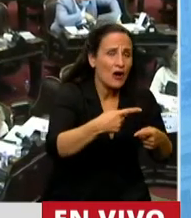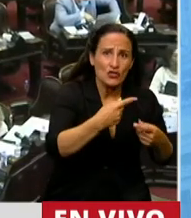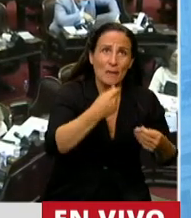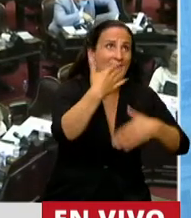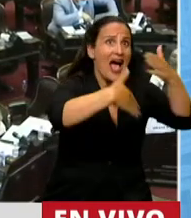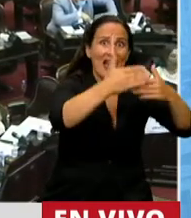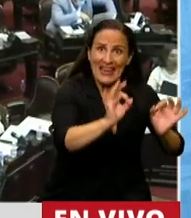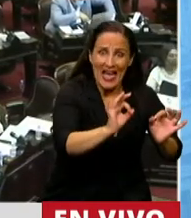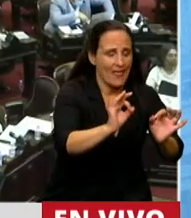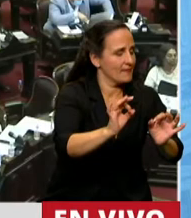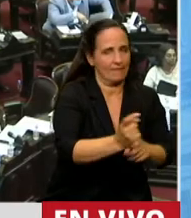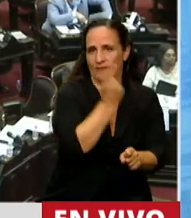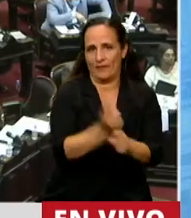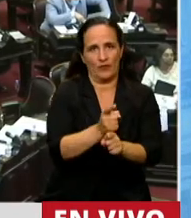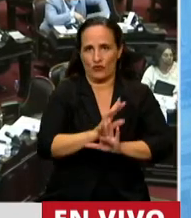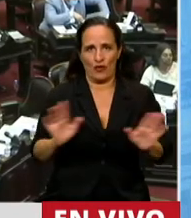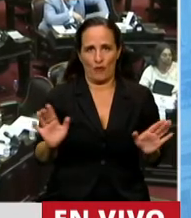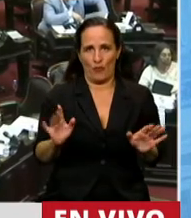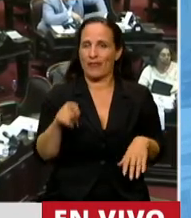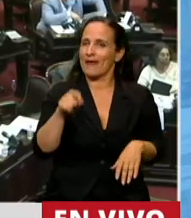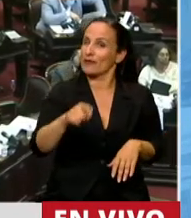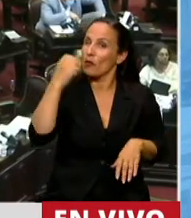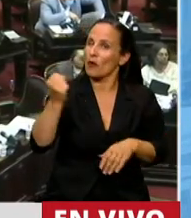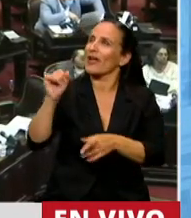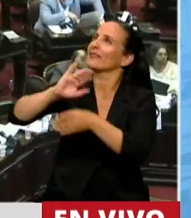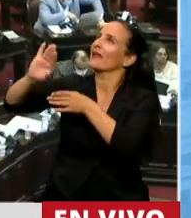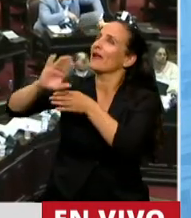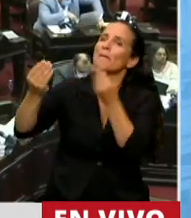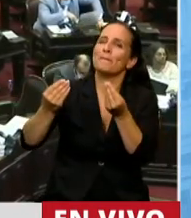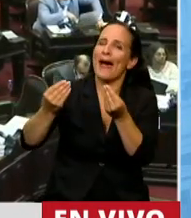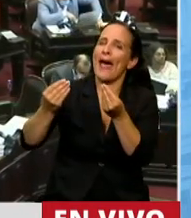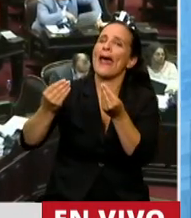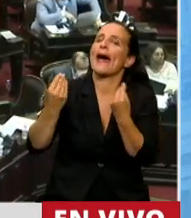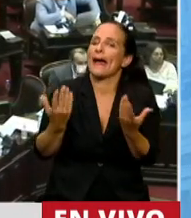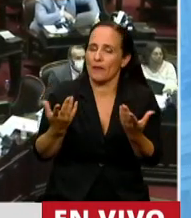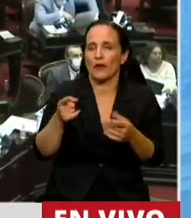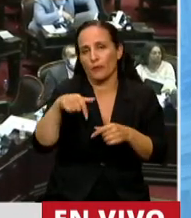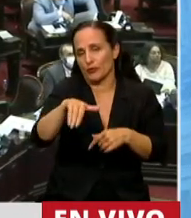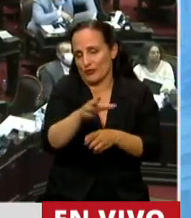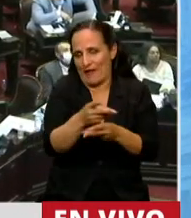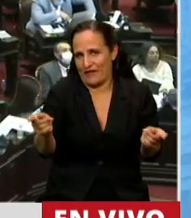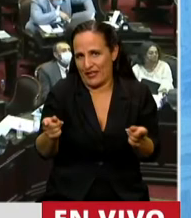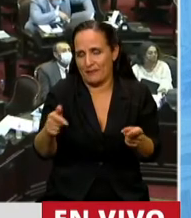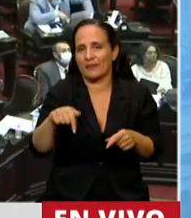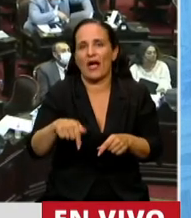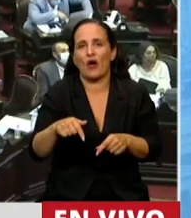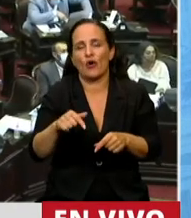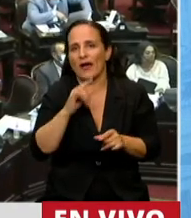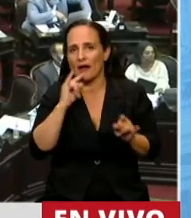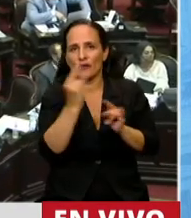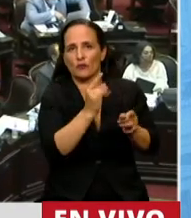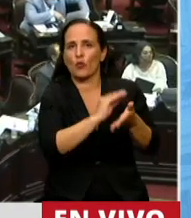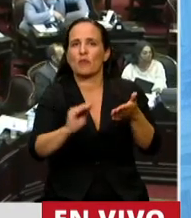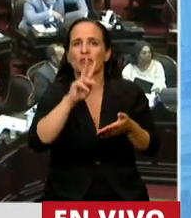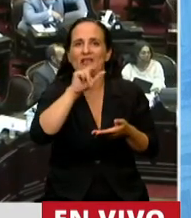Esto también hace en gran medida a la sostenibilidad del endeudamiento público. Por eso termino y le cedo a la diputada